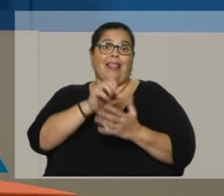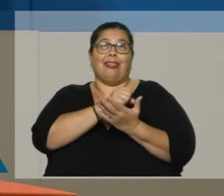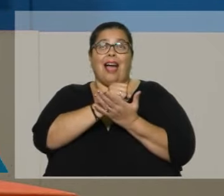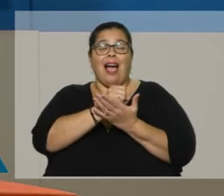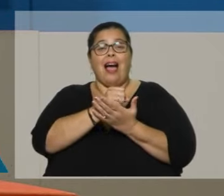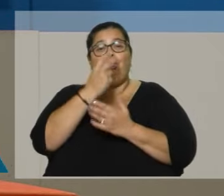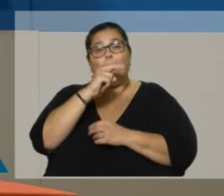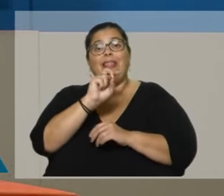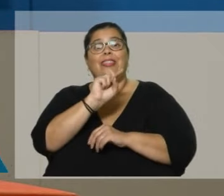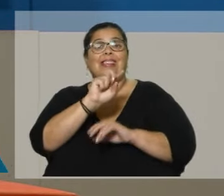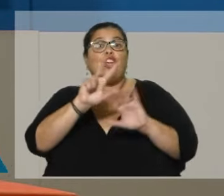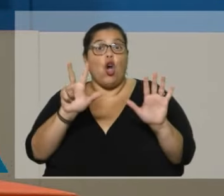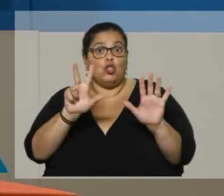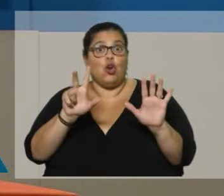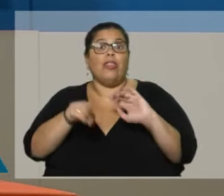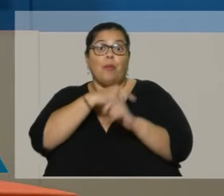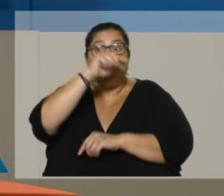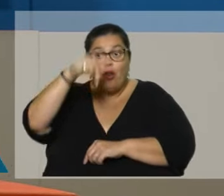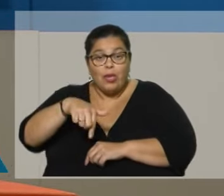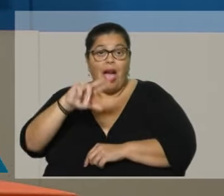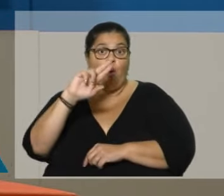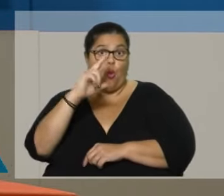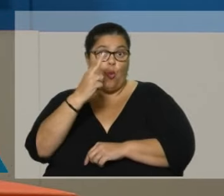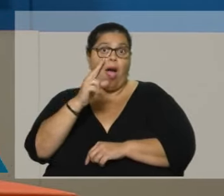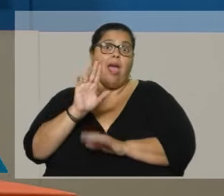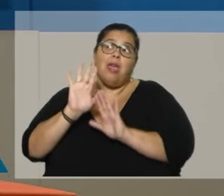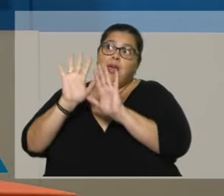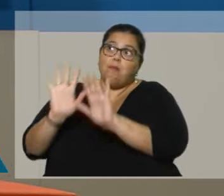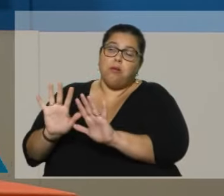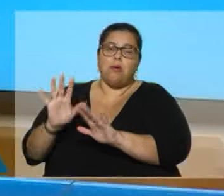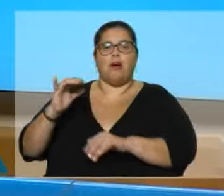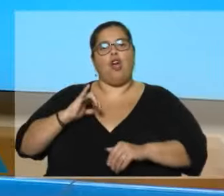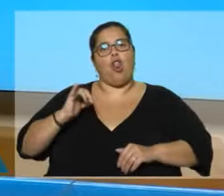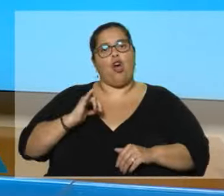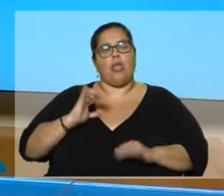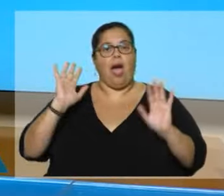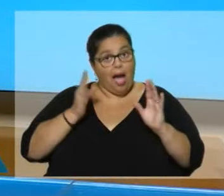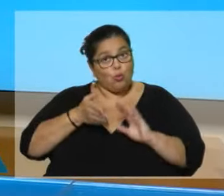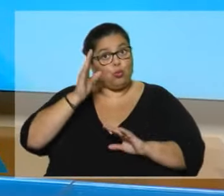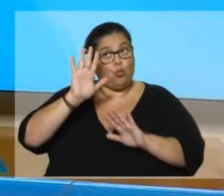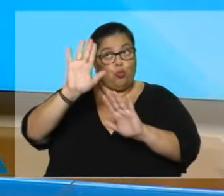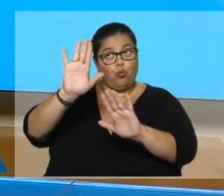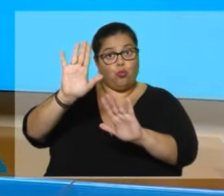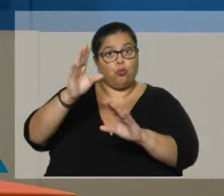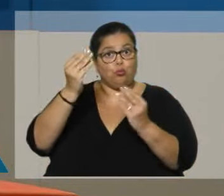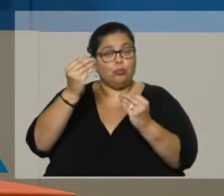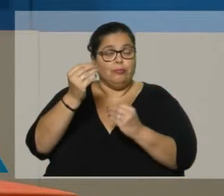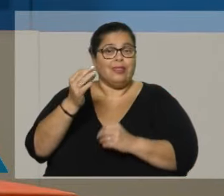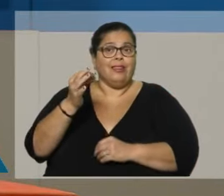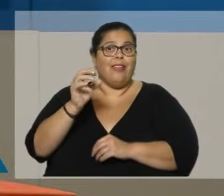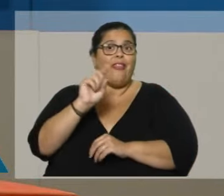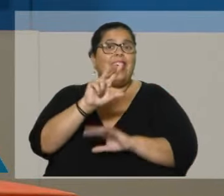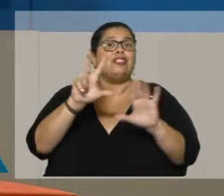2018 retorné al país y bueno, y desde entonces vivo en Colonia. Así que estuve un rato largo fuera del país, digamos. 18 añitos, sí.